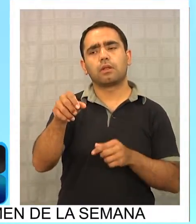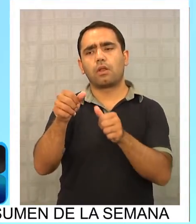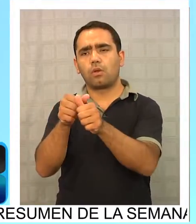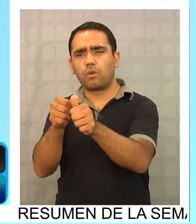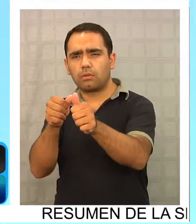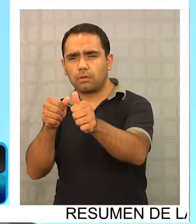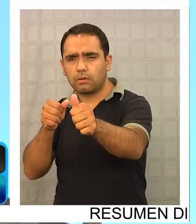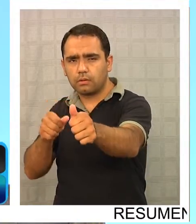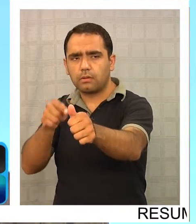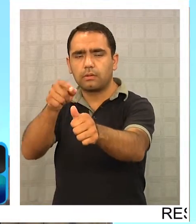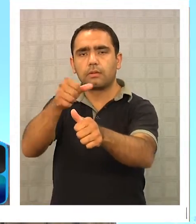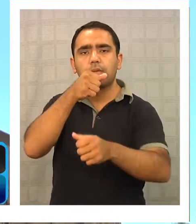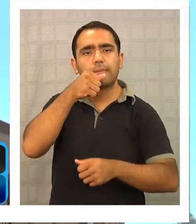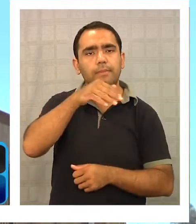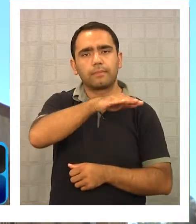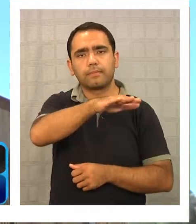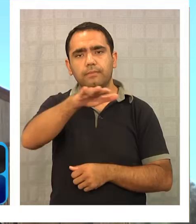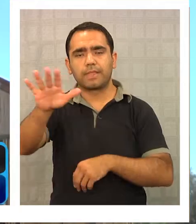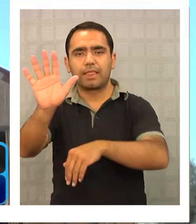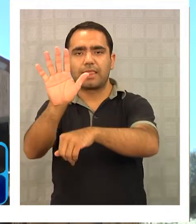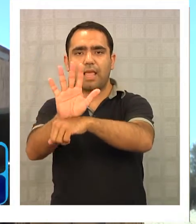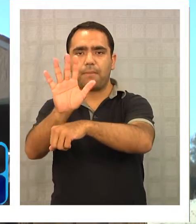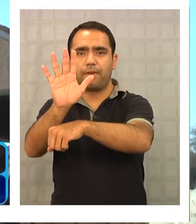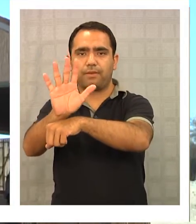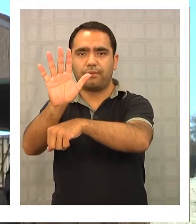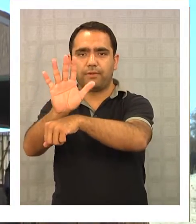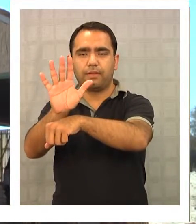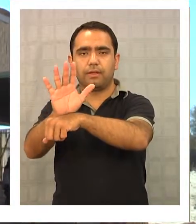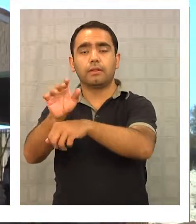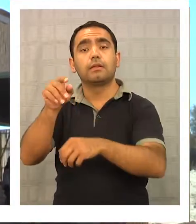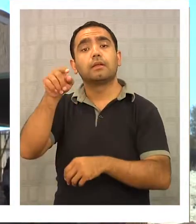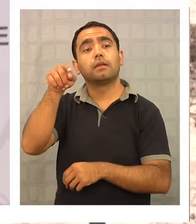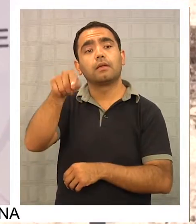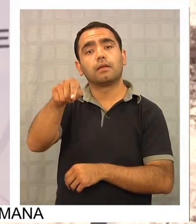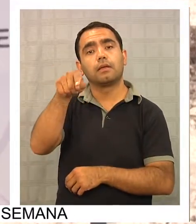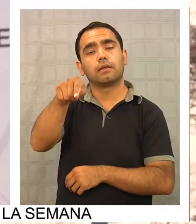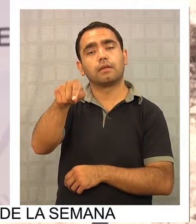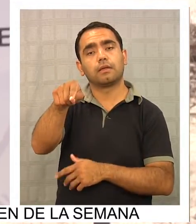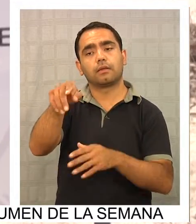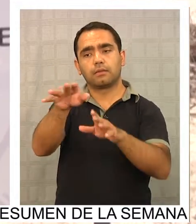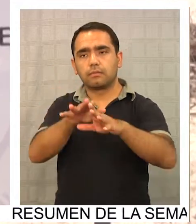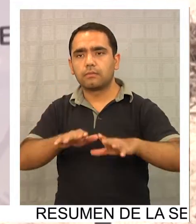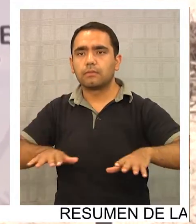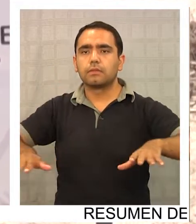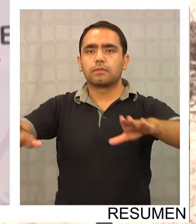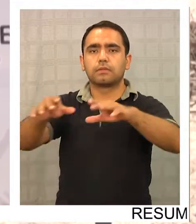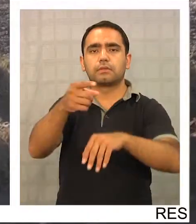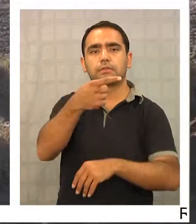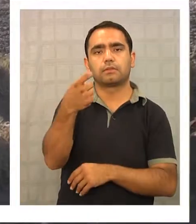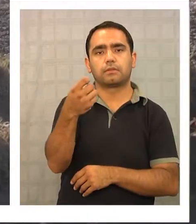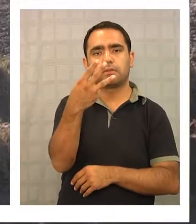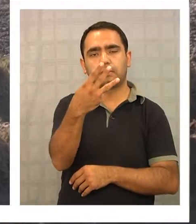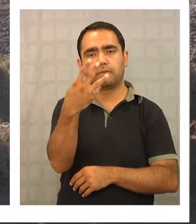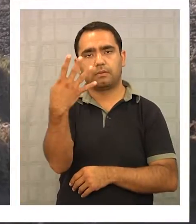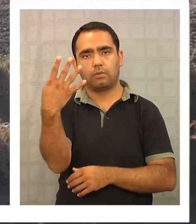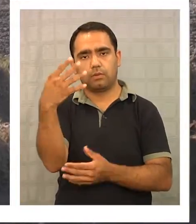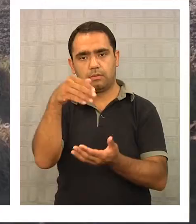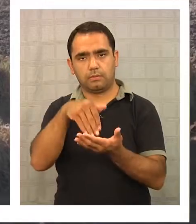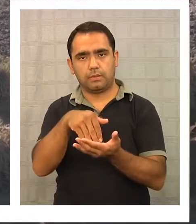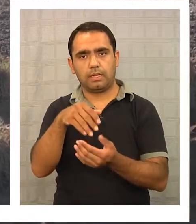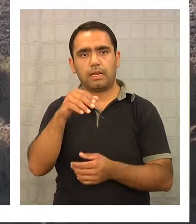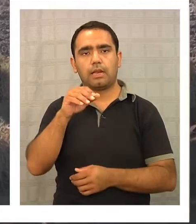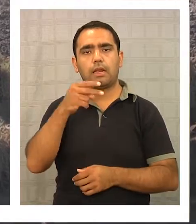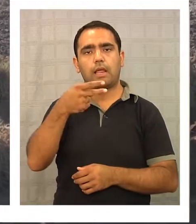Reserva Nacional Pampa del Tamarugal, un espacio conformado por más de 134.000 hectáreas, donde